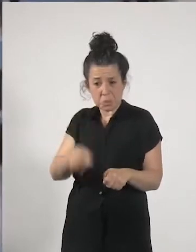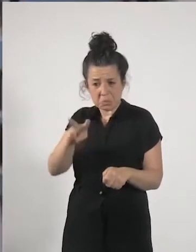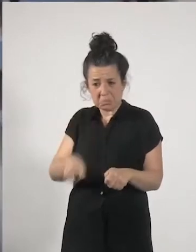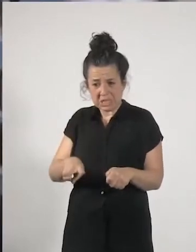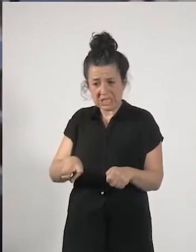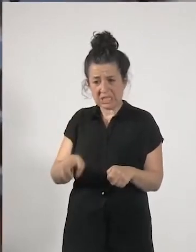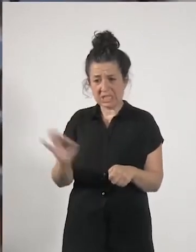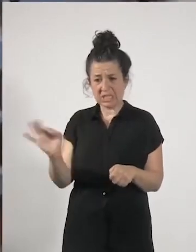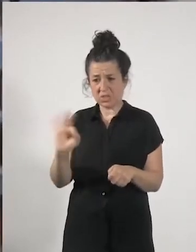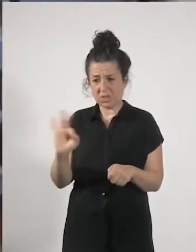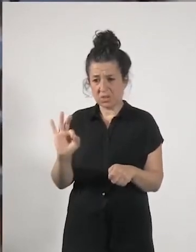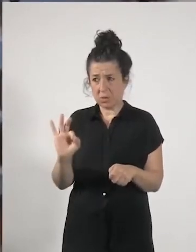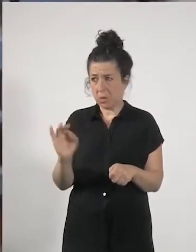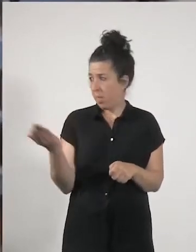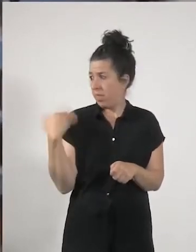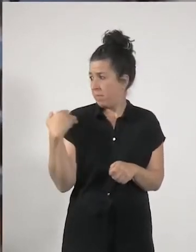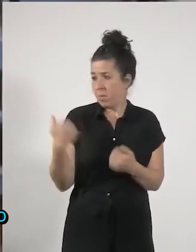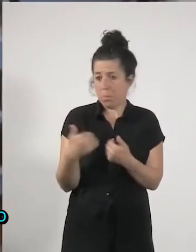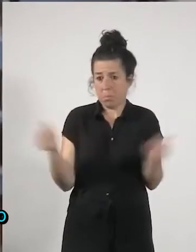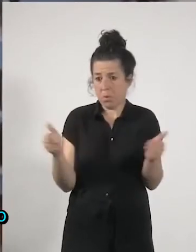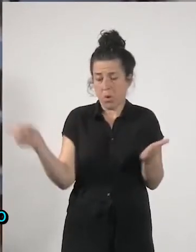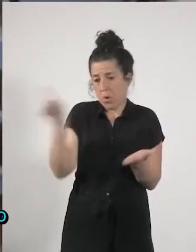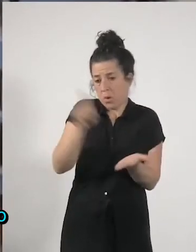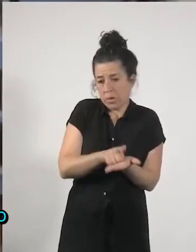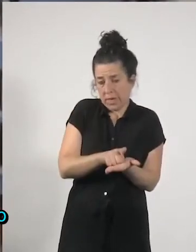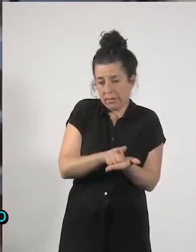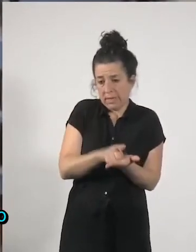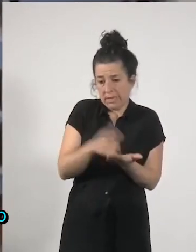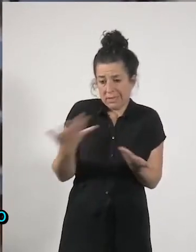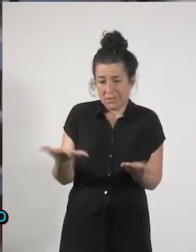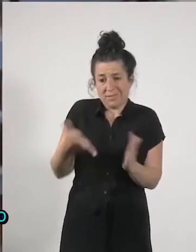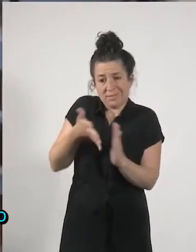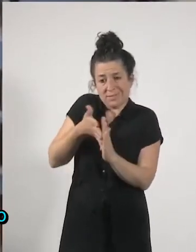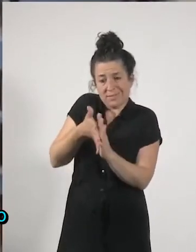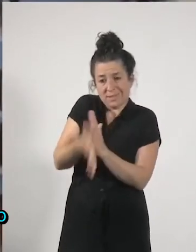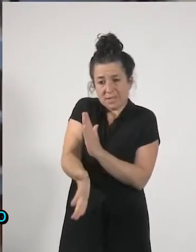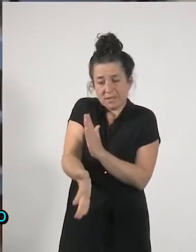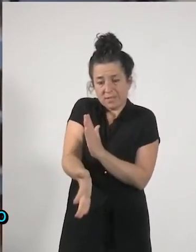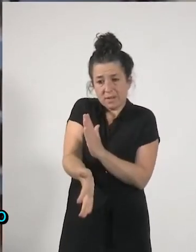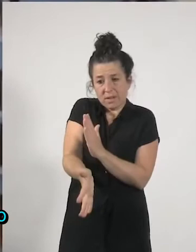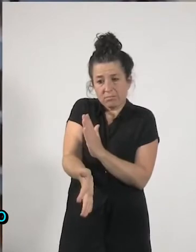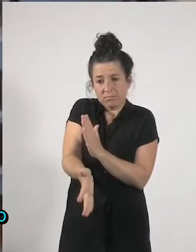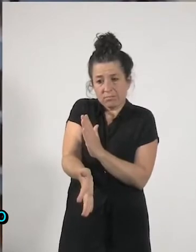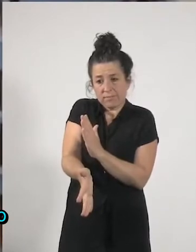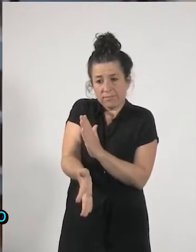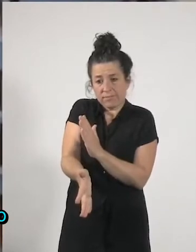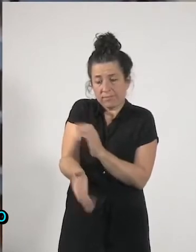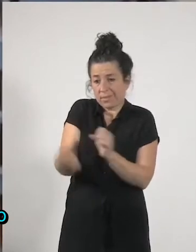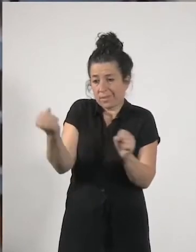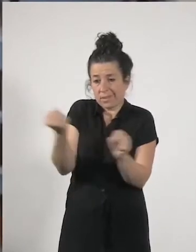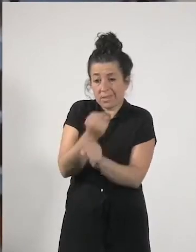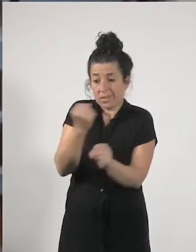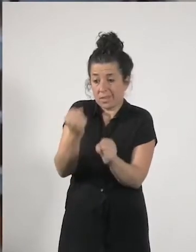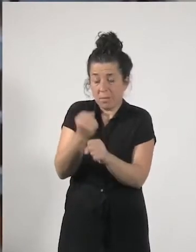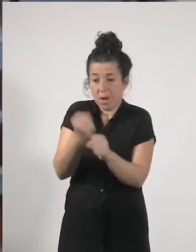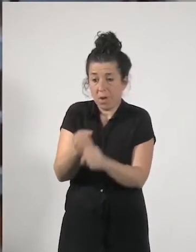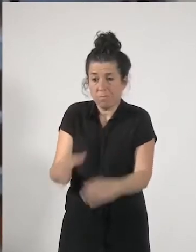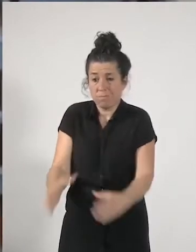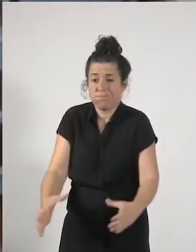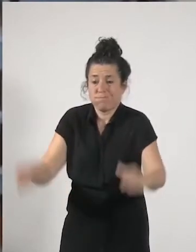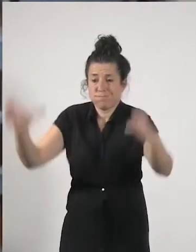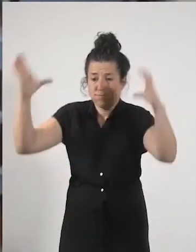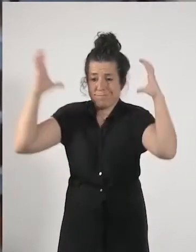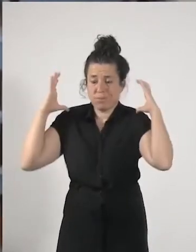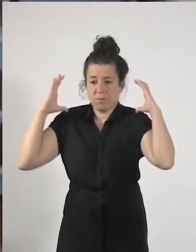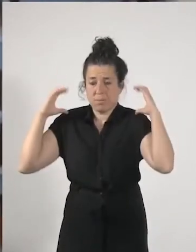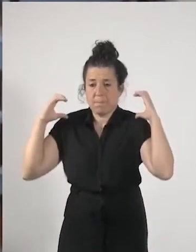les acaban de abrir vamos y entonces eso supone pues un aumento de la carga de trabajo ¿no? y luego está